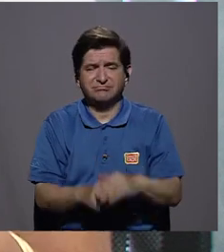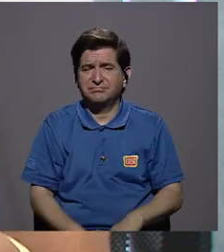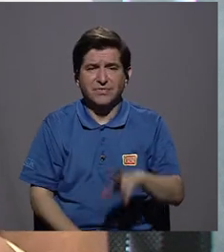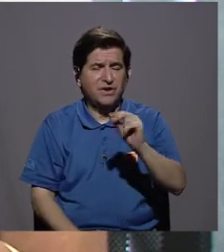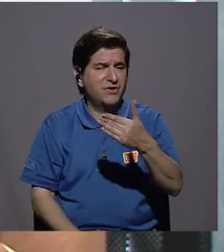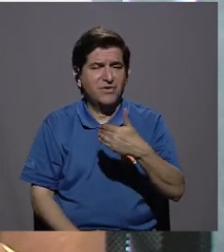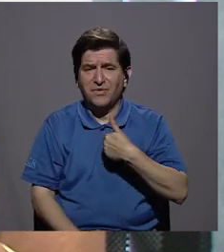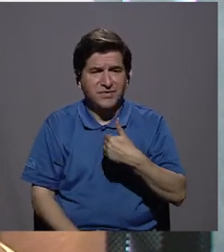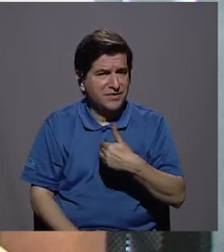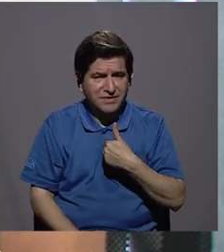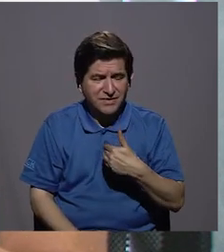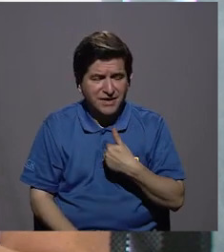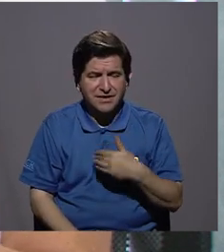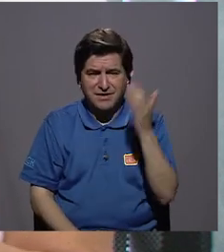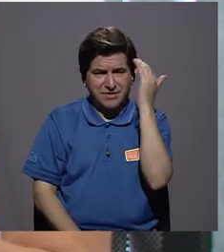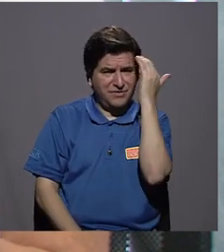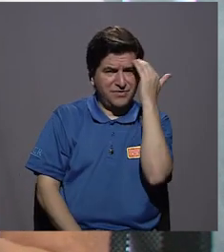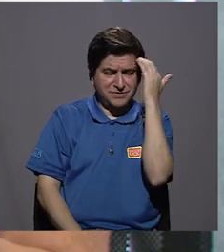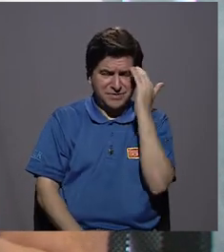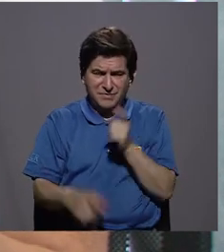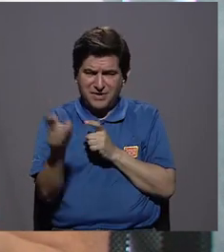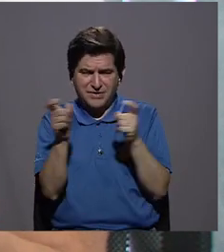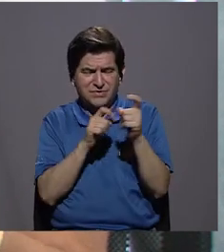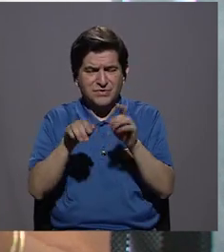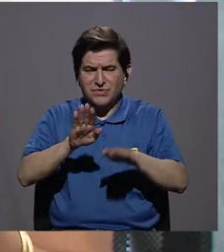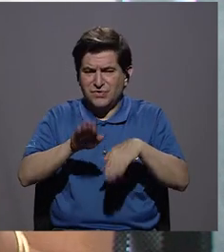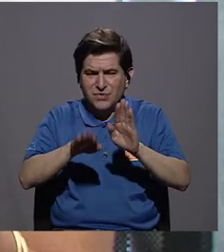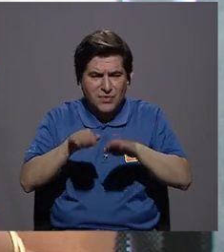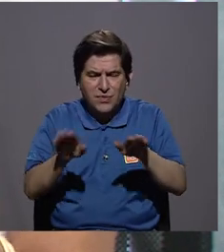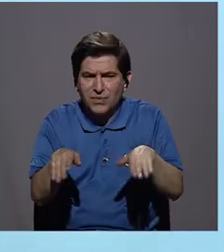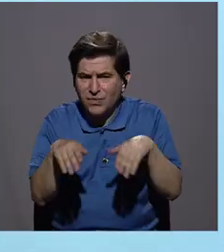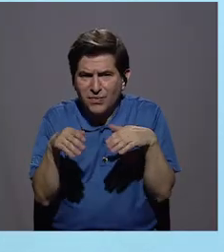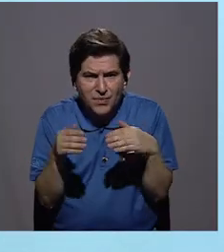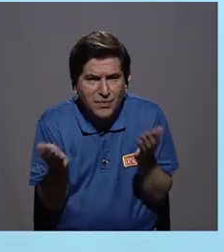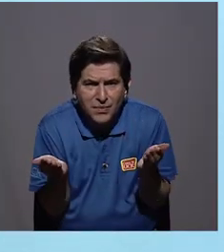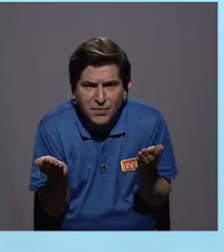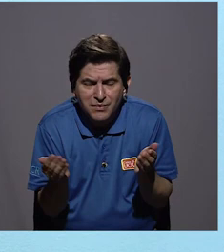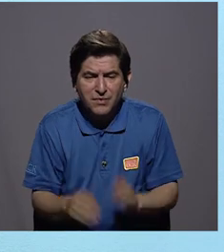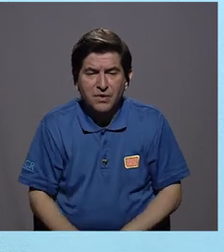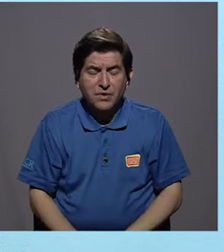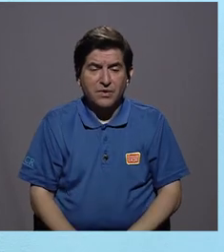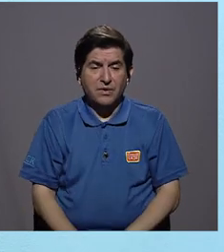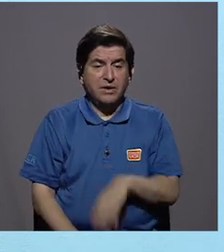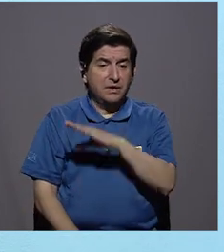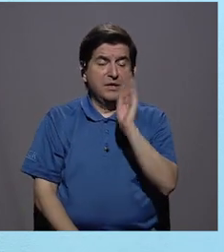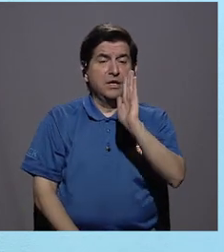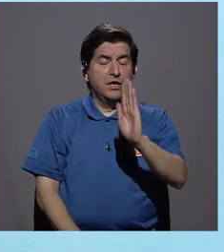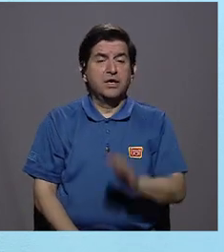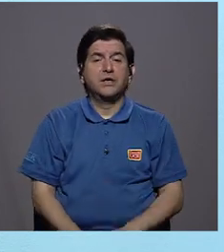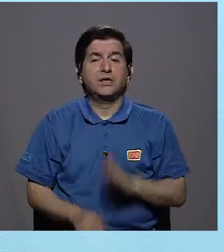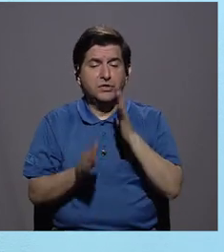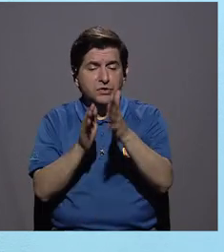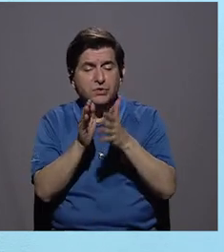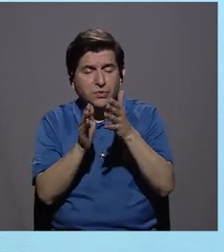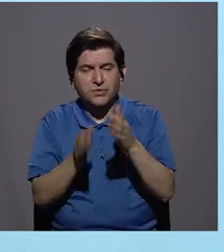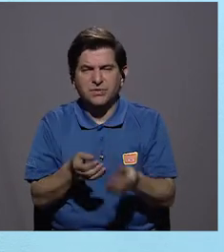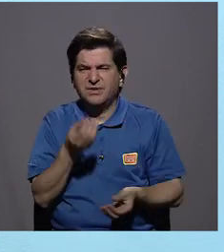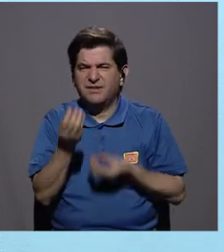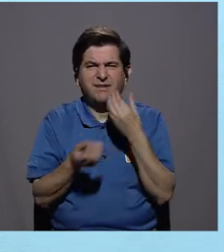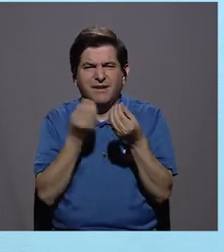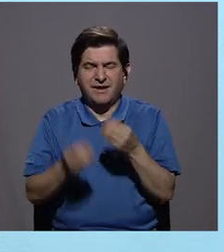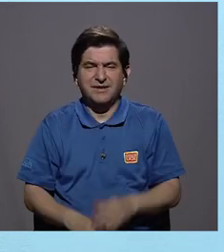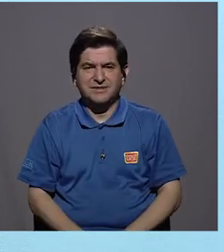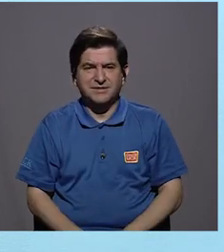se les da la educación suficiente sobre el manejo de su pie, de sus pies, verdad, y el cuido de estos. ¿Qué es lo que tienen que